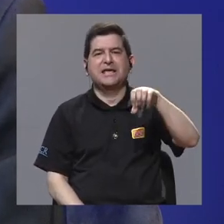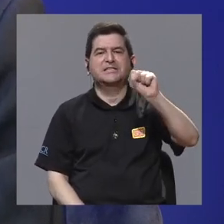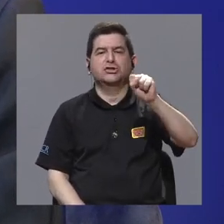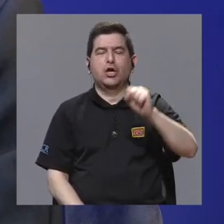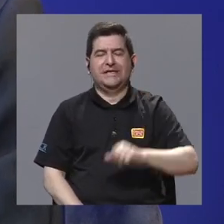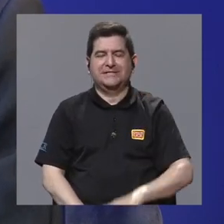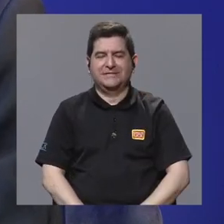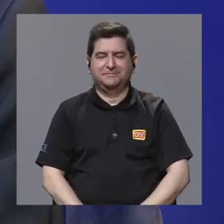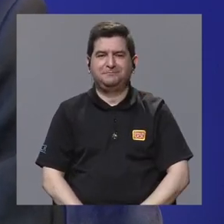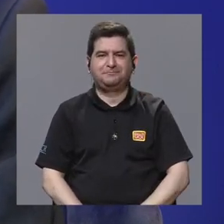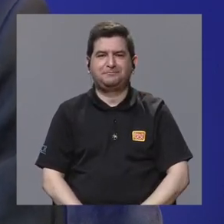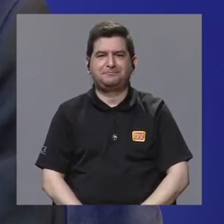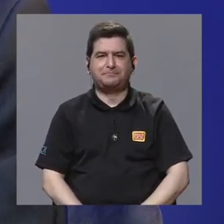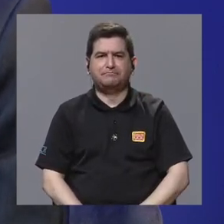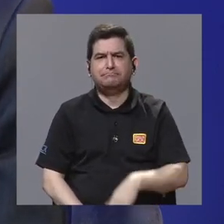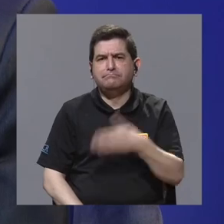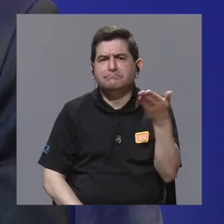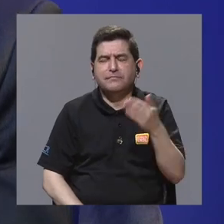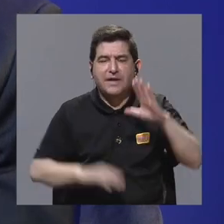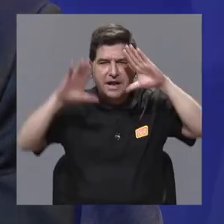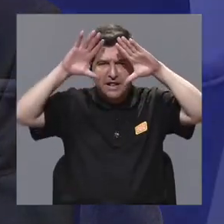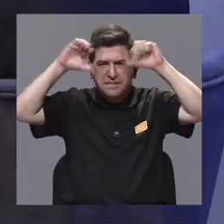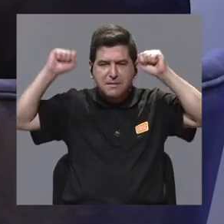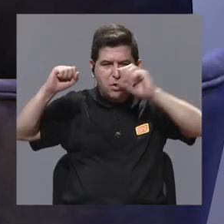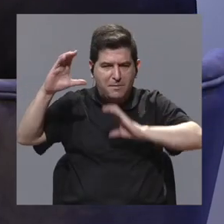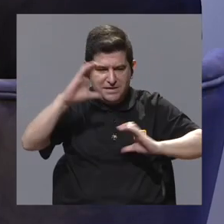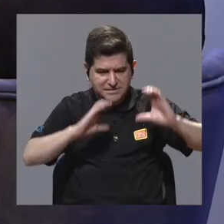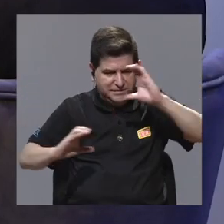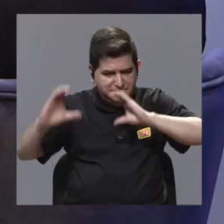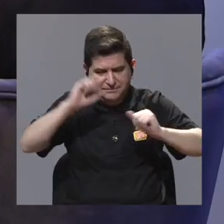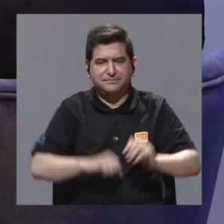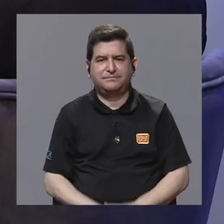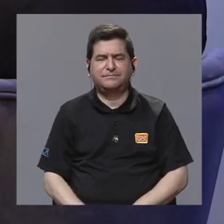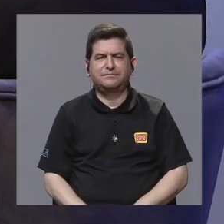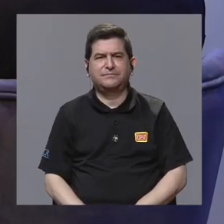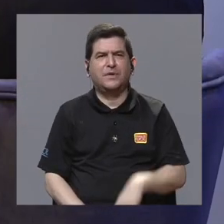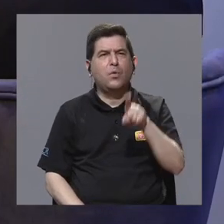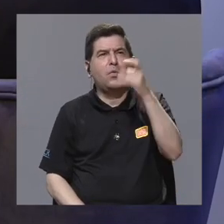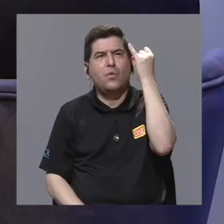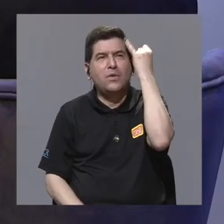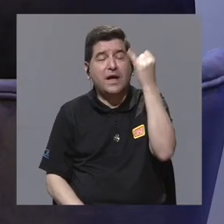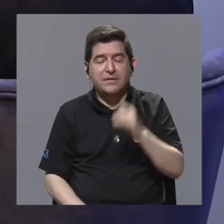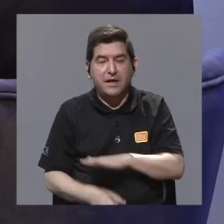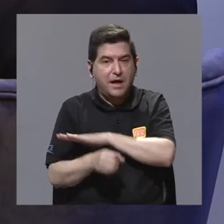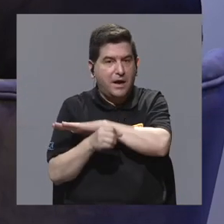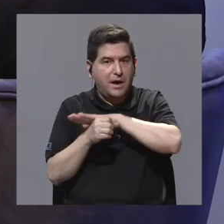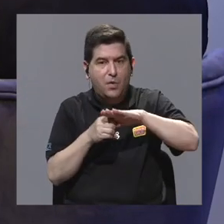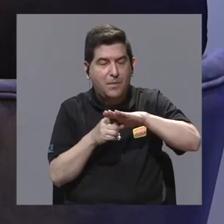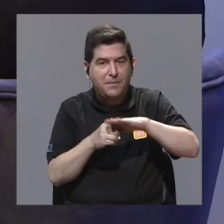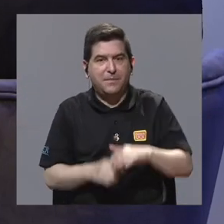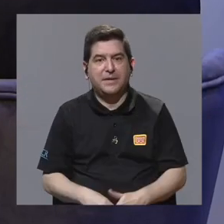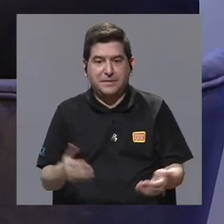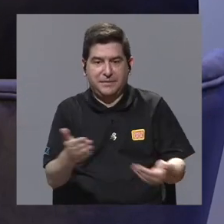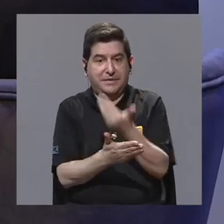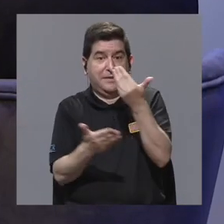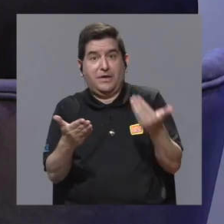Jarkín Solís sobre diplomacia científica, un concepto completamente